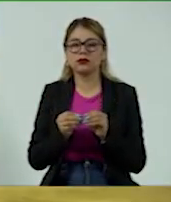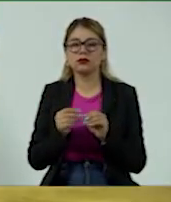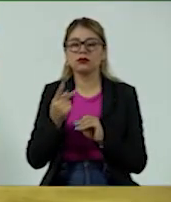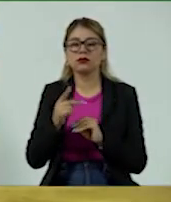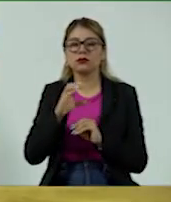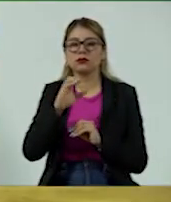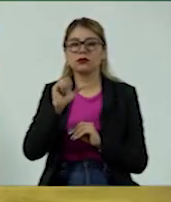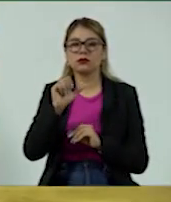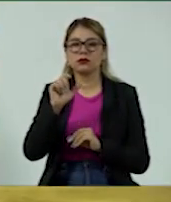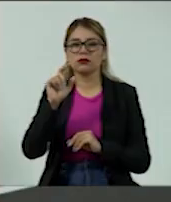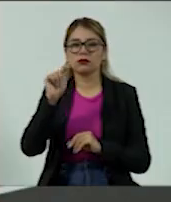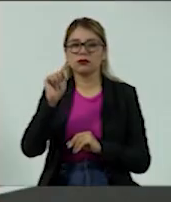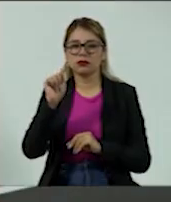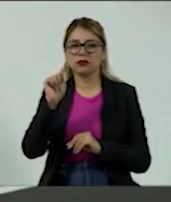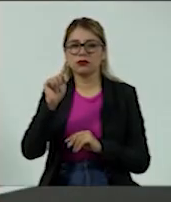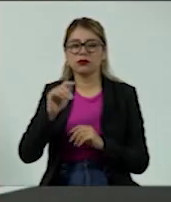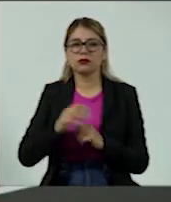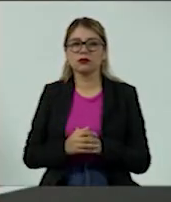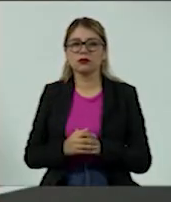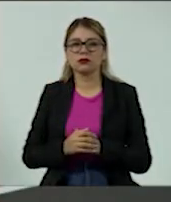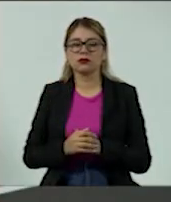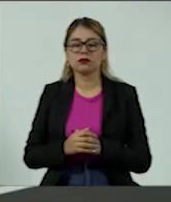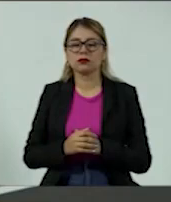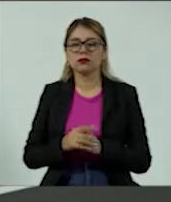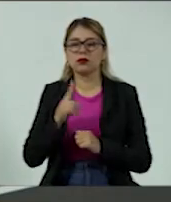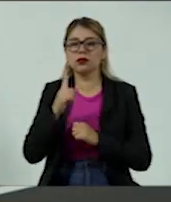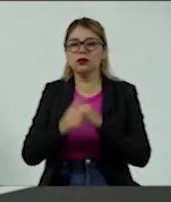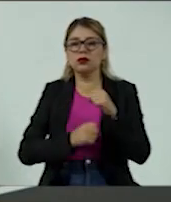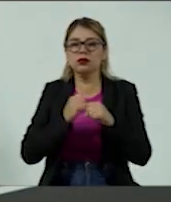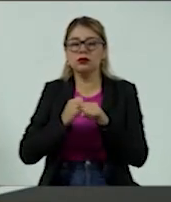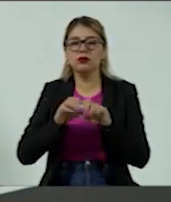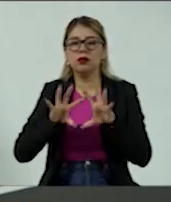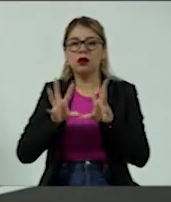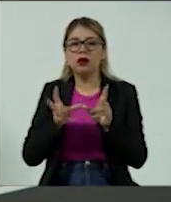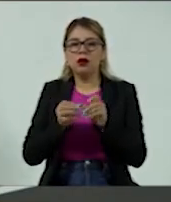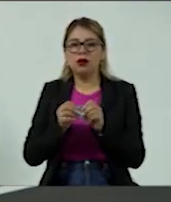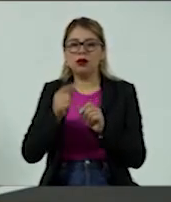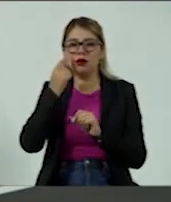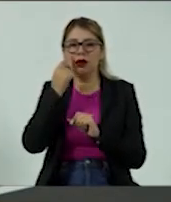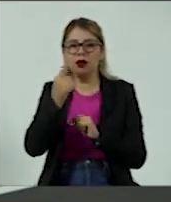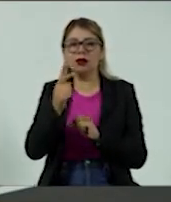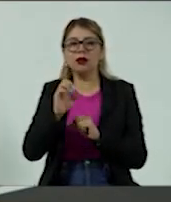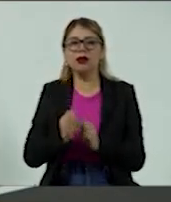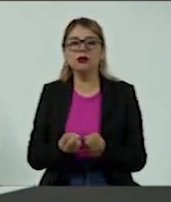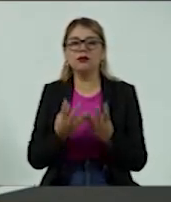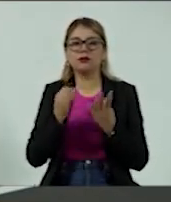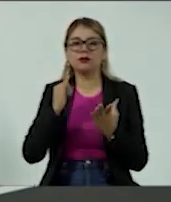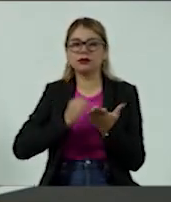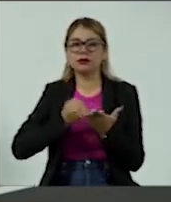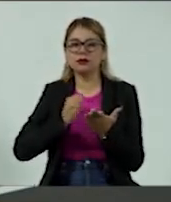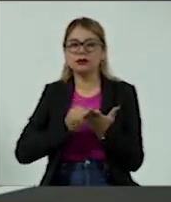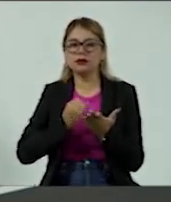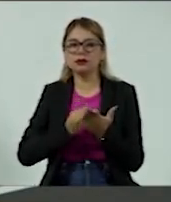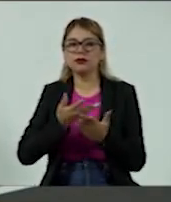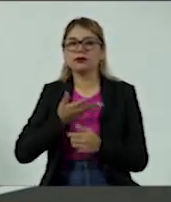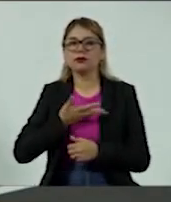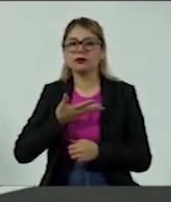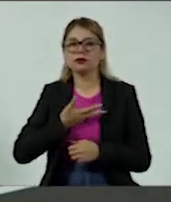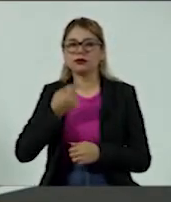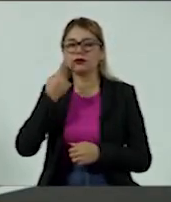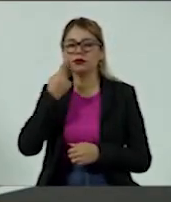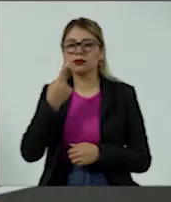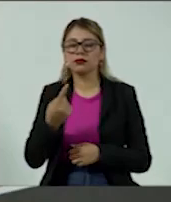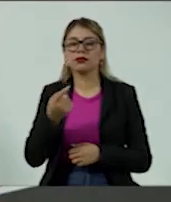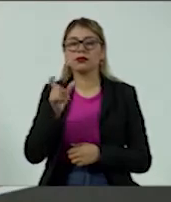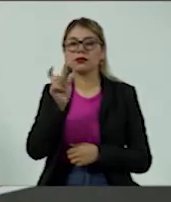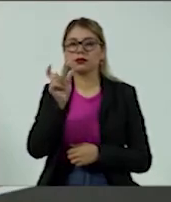siglas CAT, CAT, costo anual total, y ahí podemos ver la tasa de interés que realmente me cuesta mi